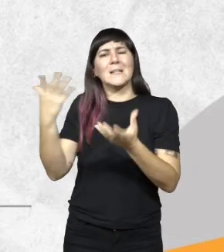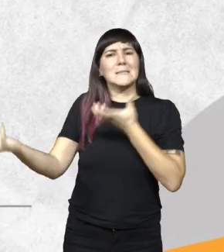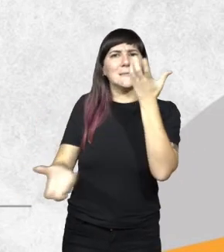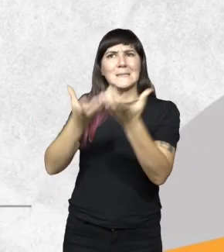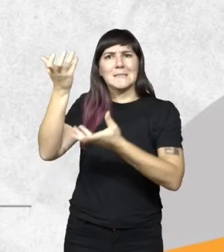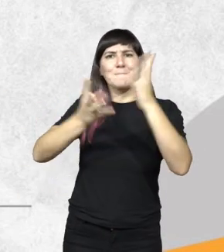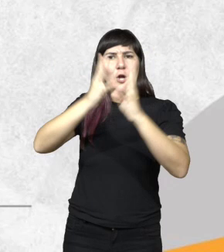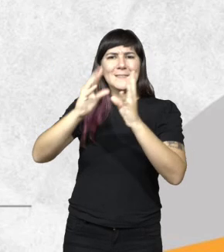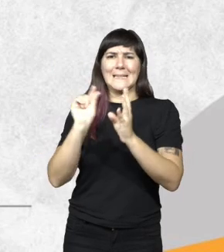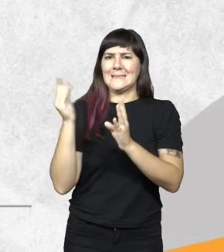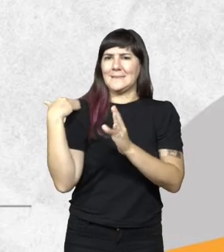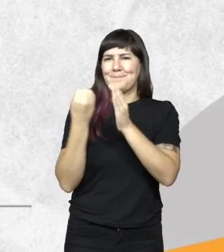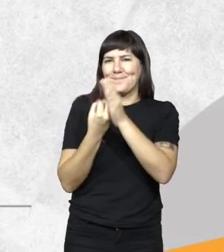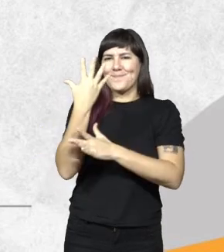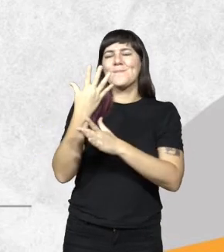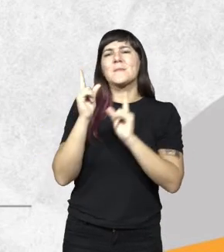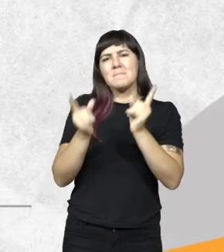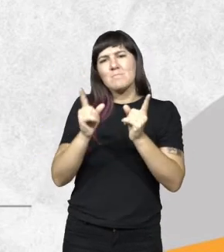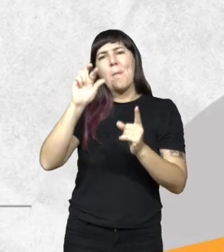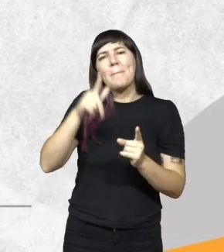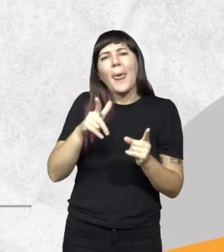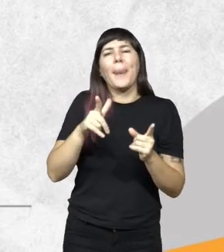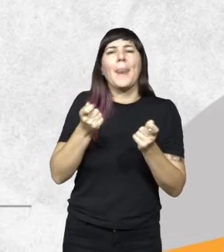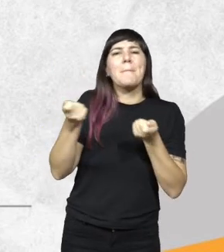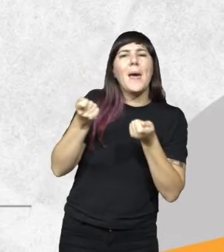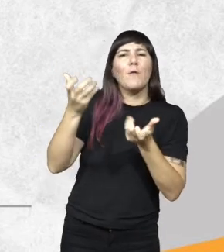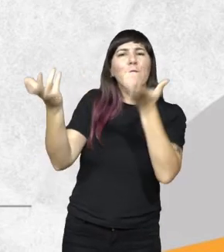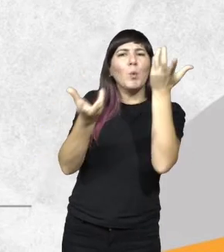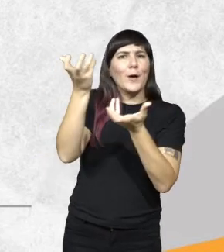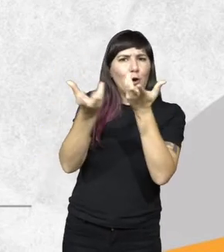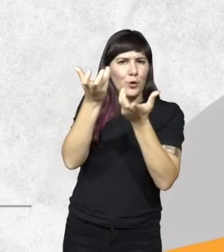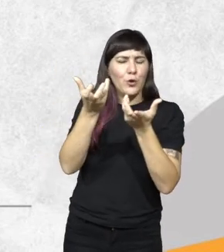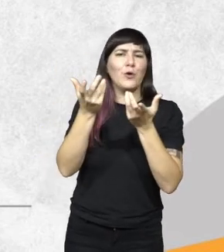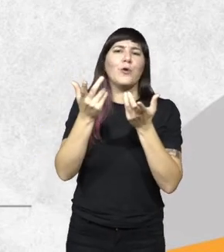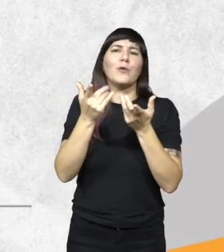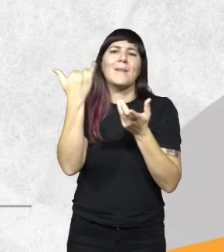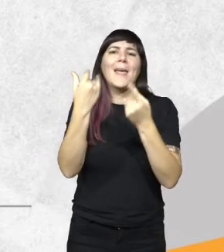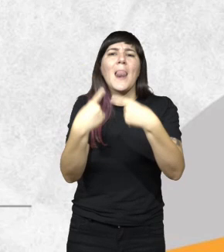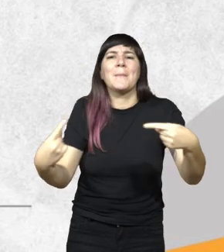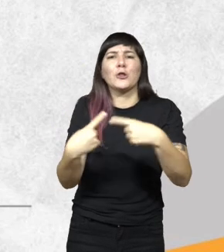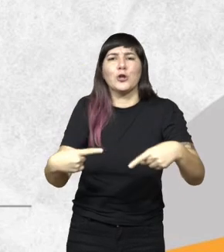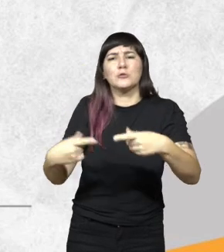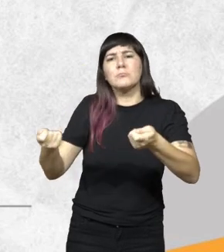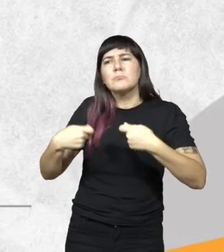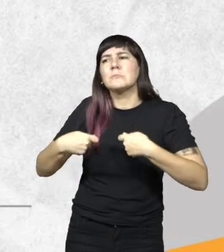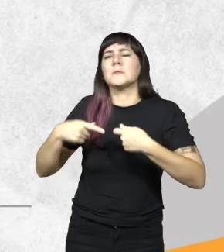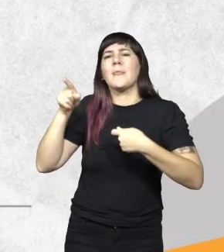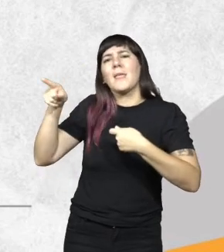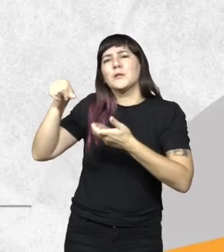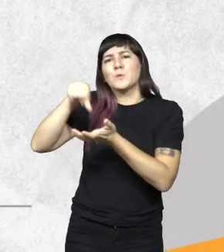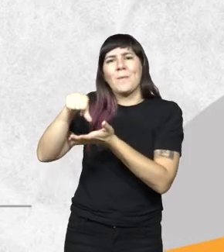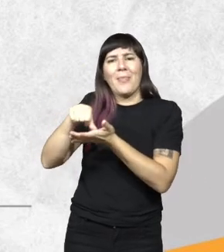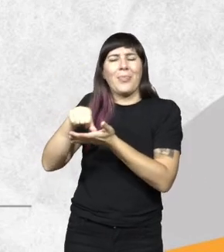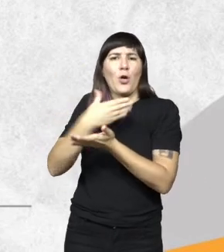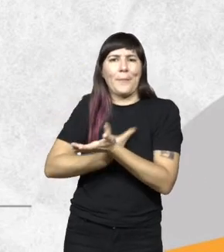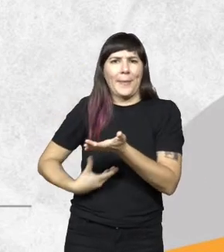recientemente fue creada es parte del plan provincial de manejo del fuego con elementos que nos brindó el Ministerio de Nación otorgando